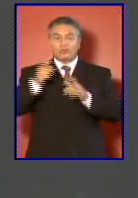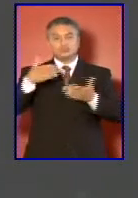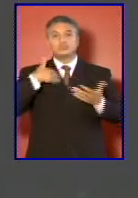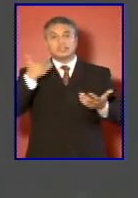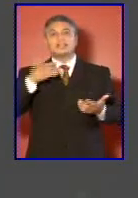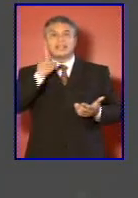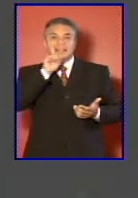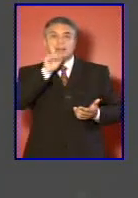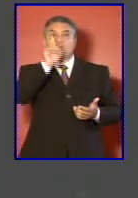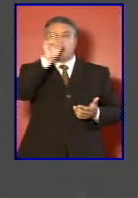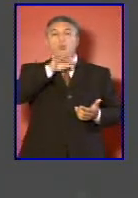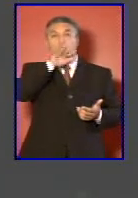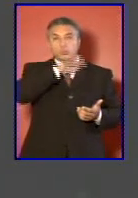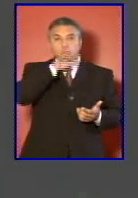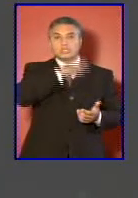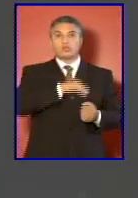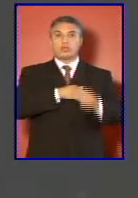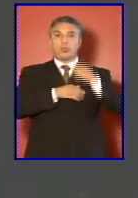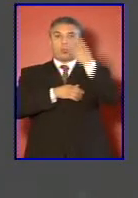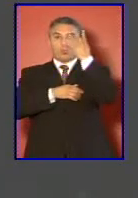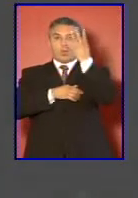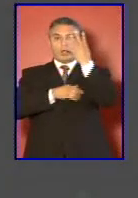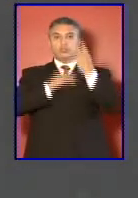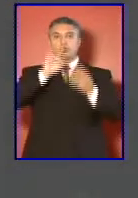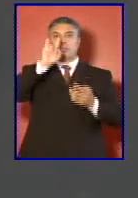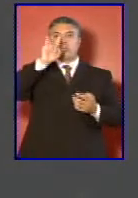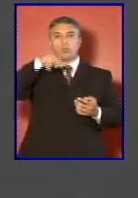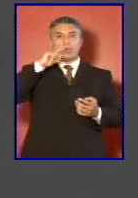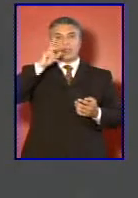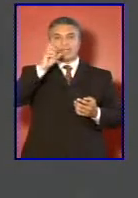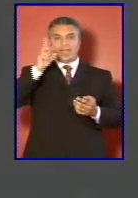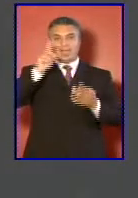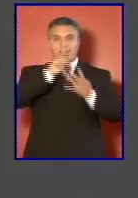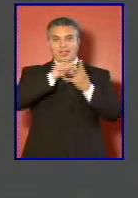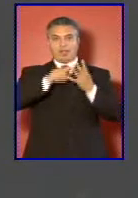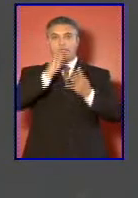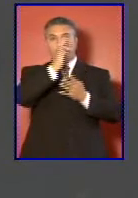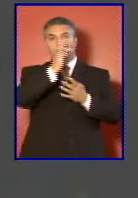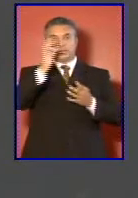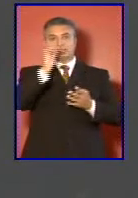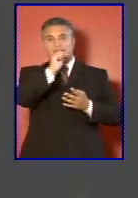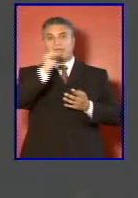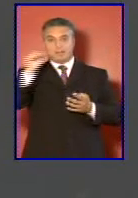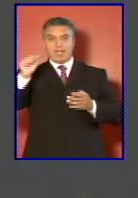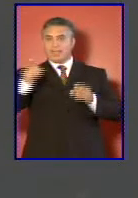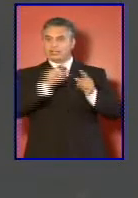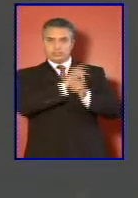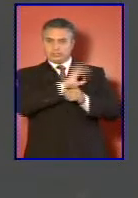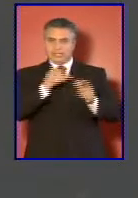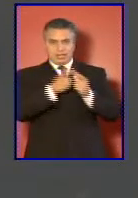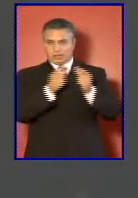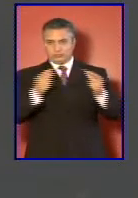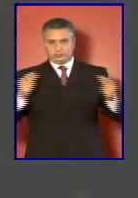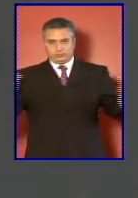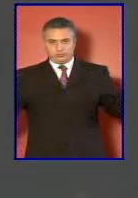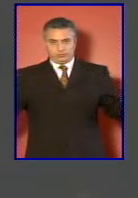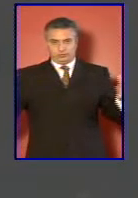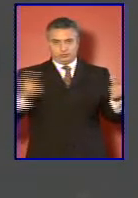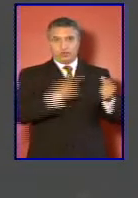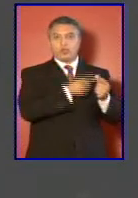utilizando a cuatro unidades de nuestras fuerzas armadas a lo largo del país que van a recibir